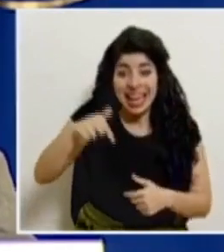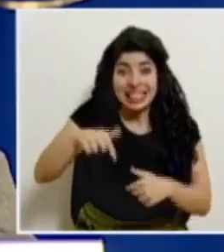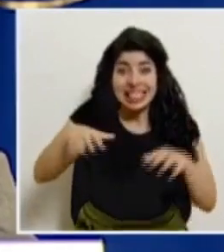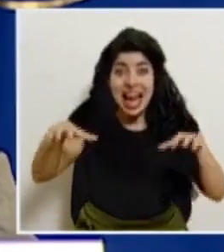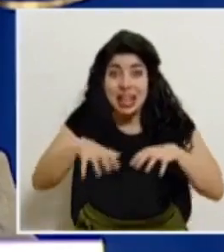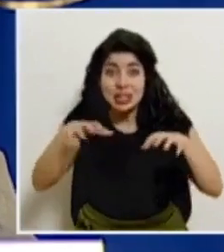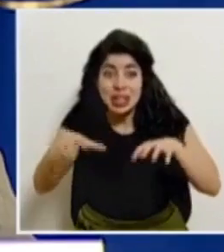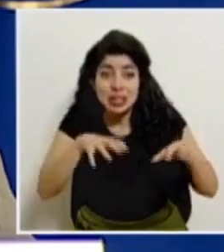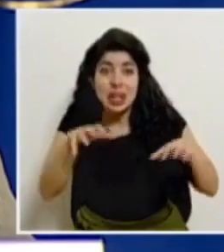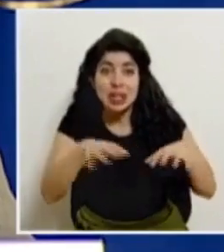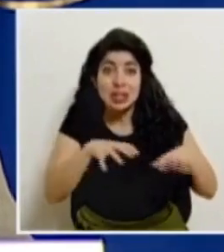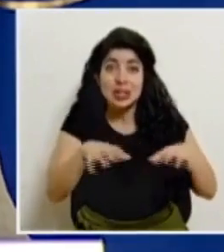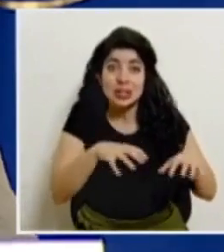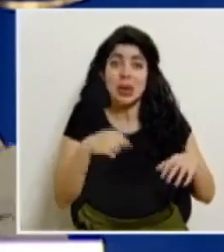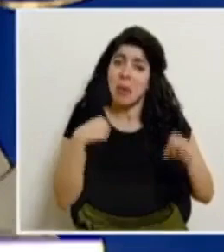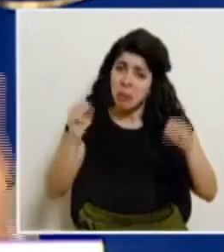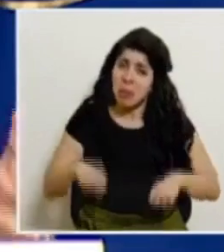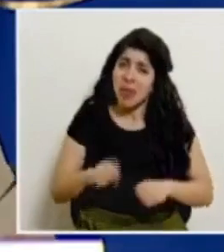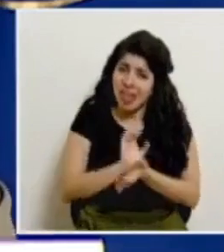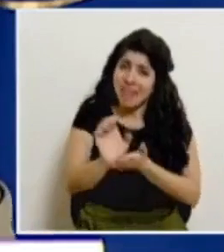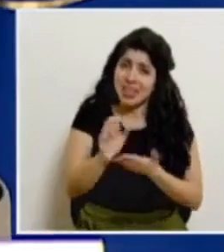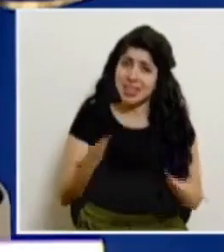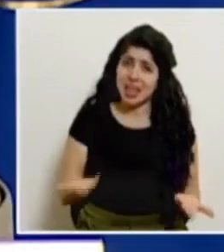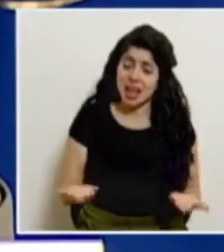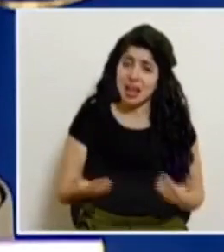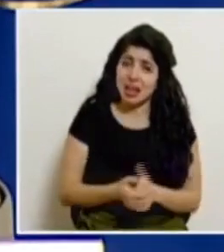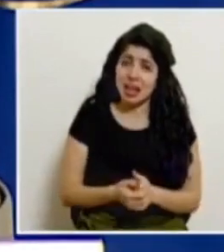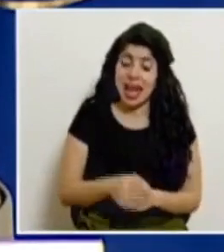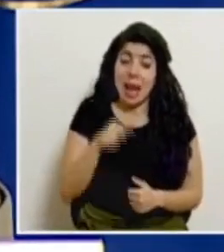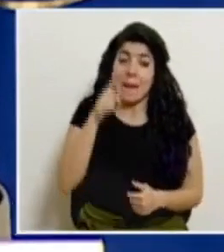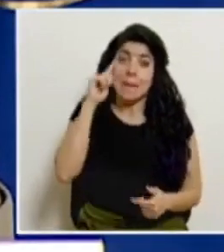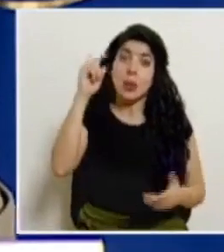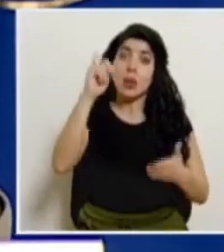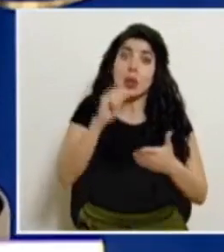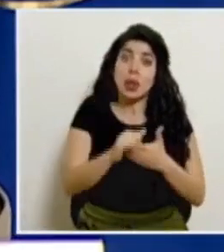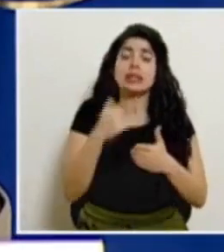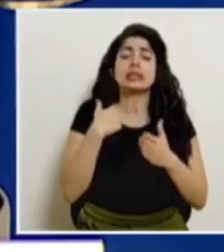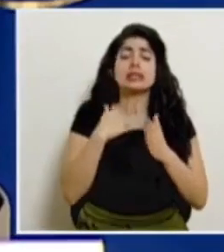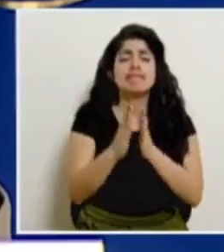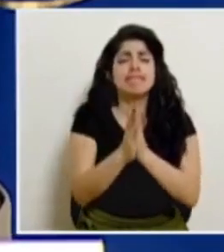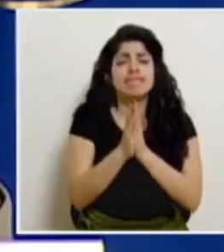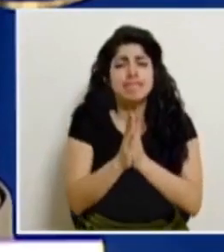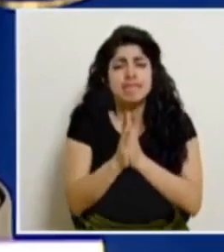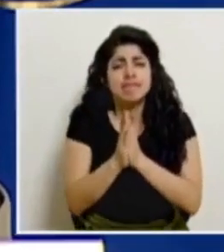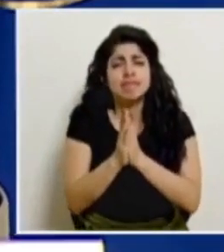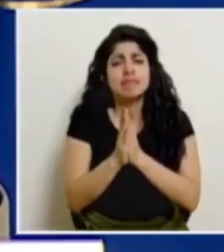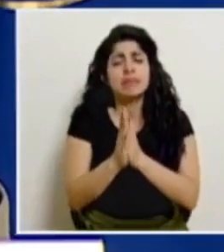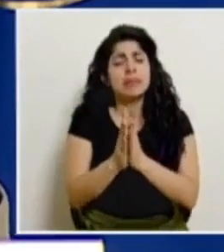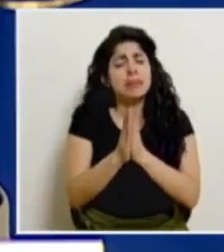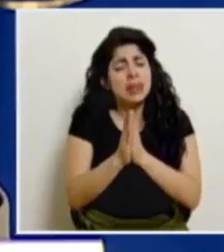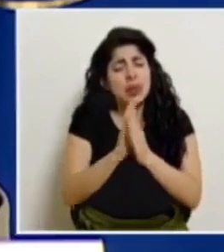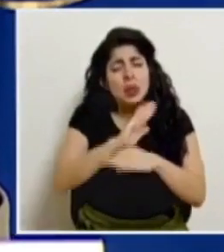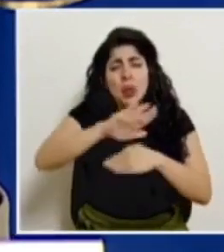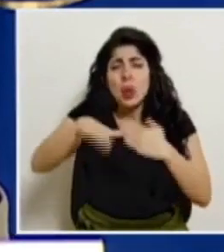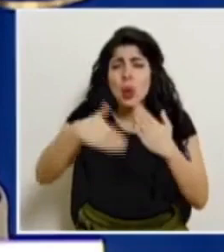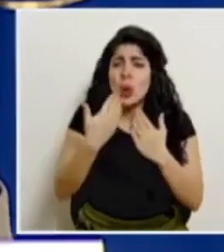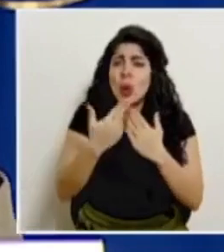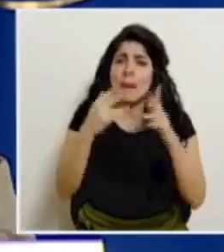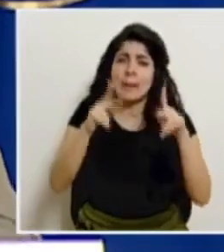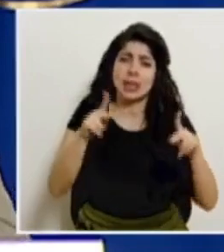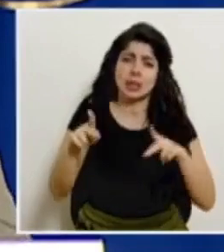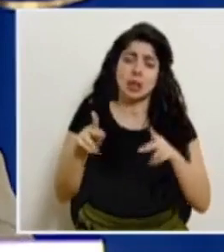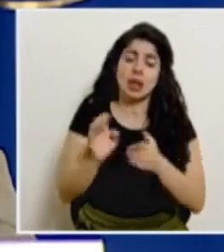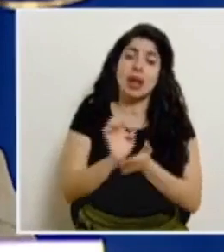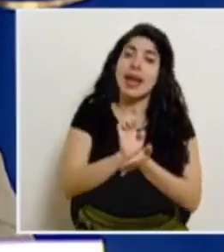conscientemente nosotros podemos evitar. Y en esa línea hacemos un ruego a todas las personas para que